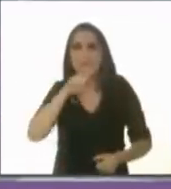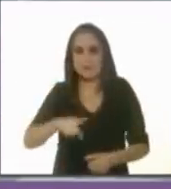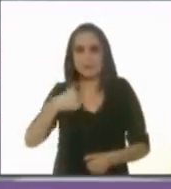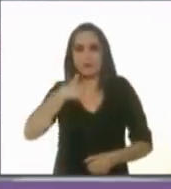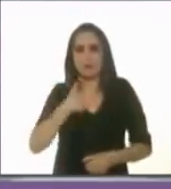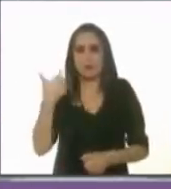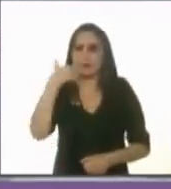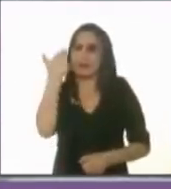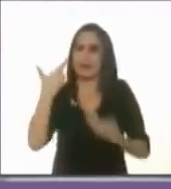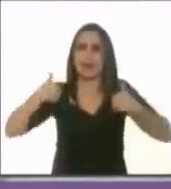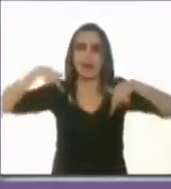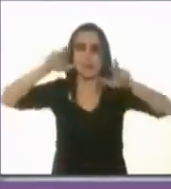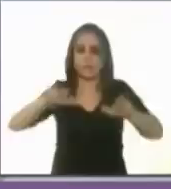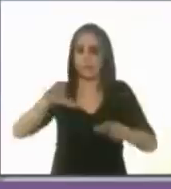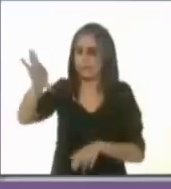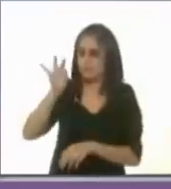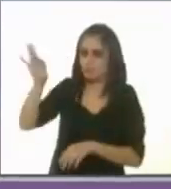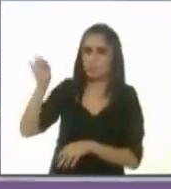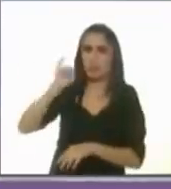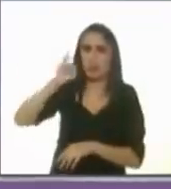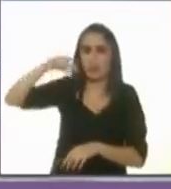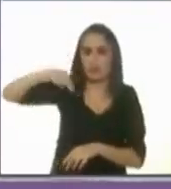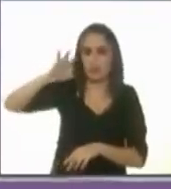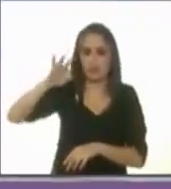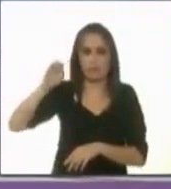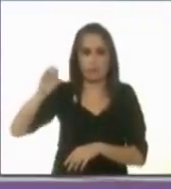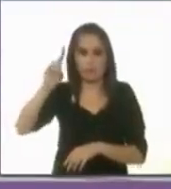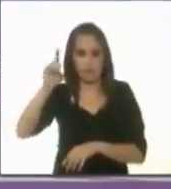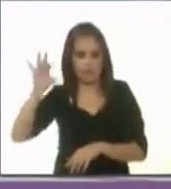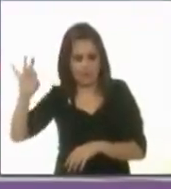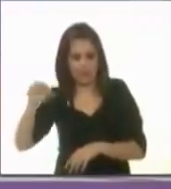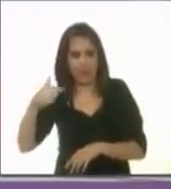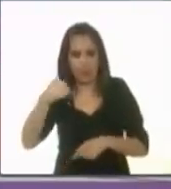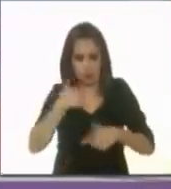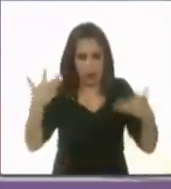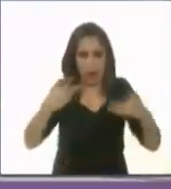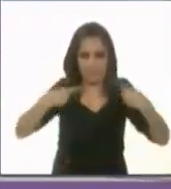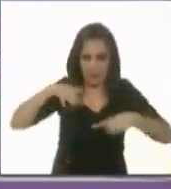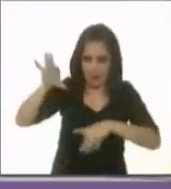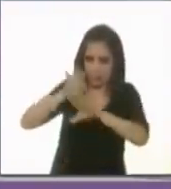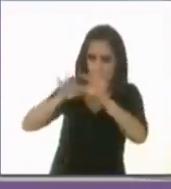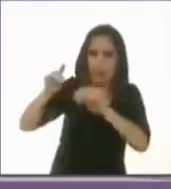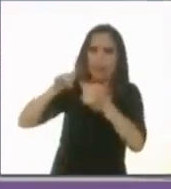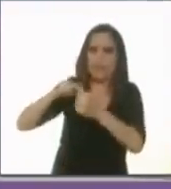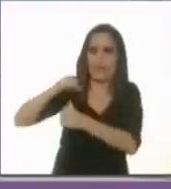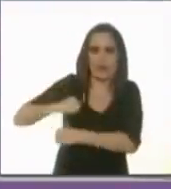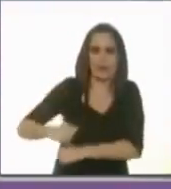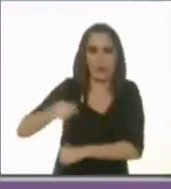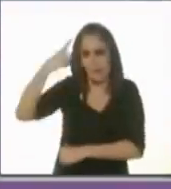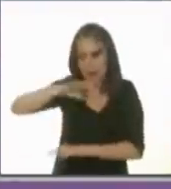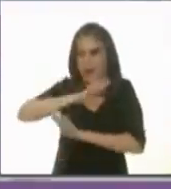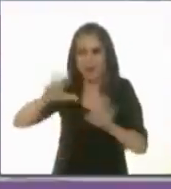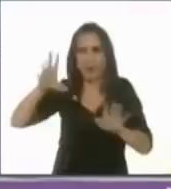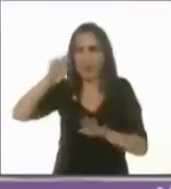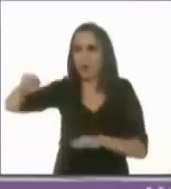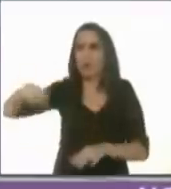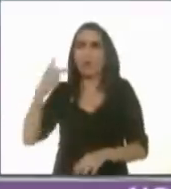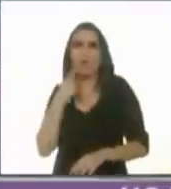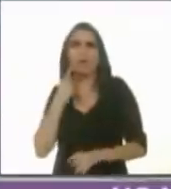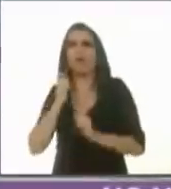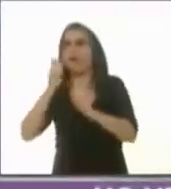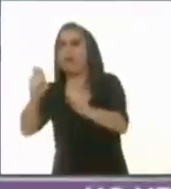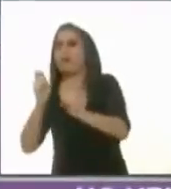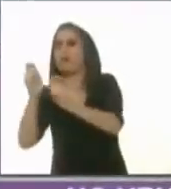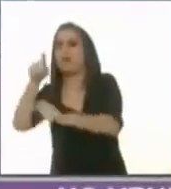representantes en el InfoDF para que nuestros partidos políticos no sigan designando a sus